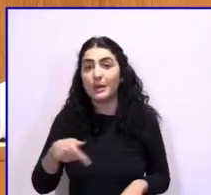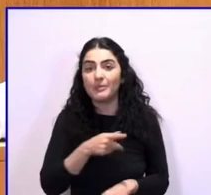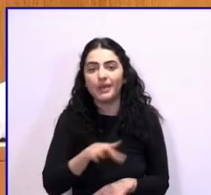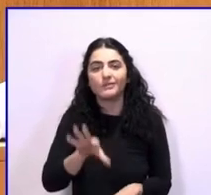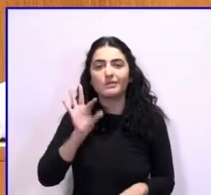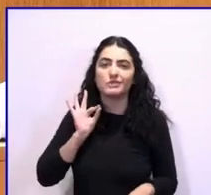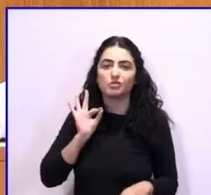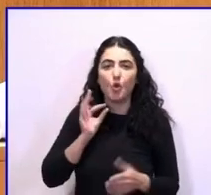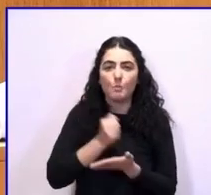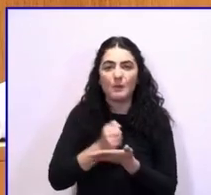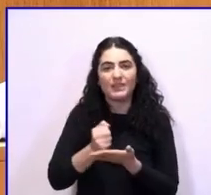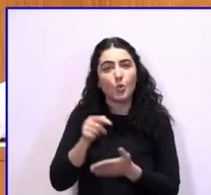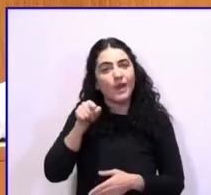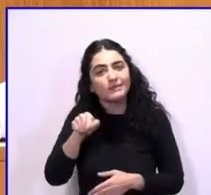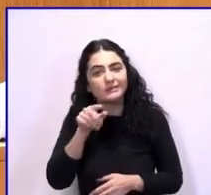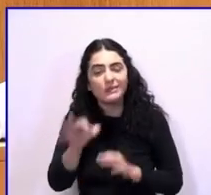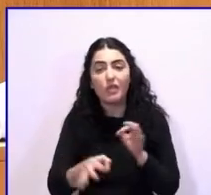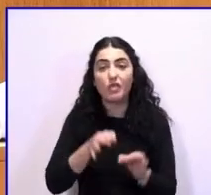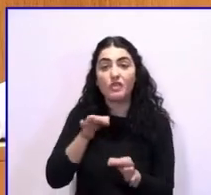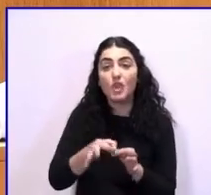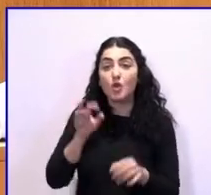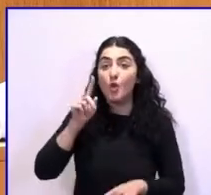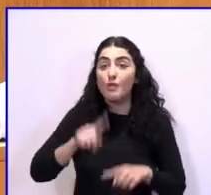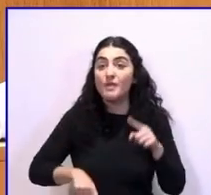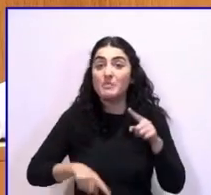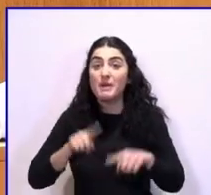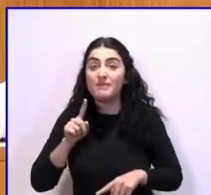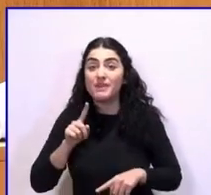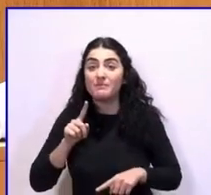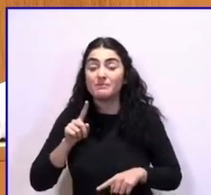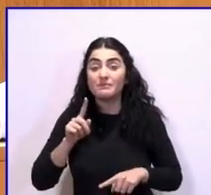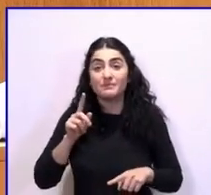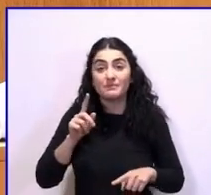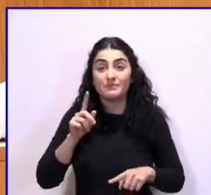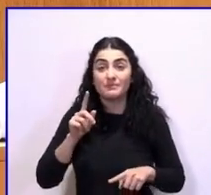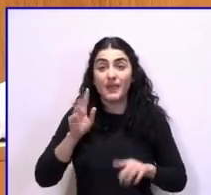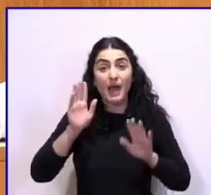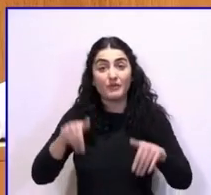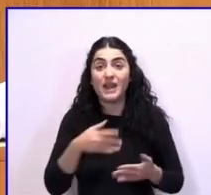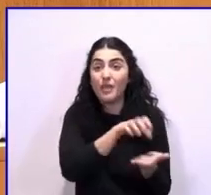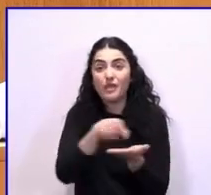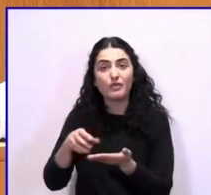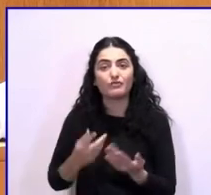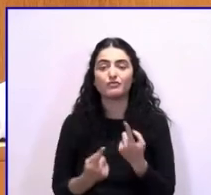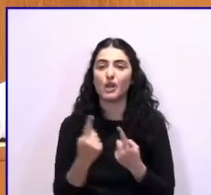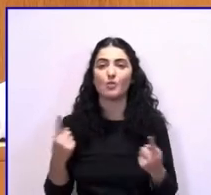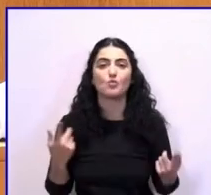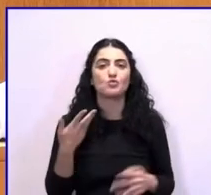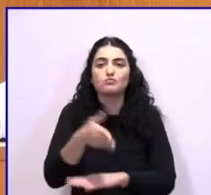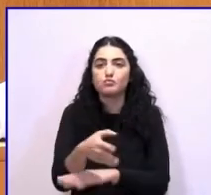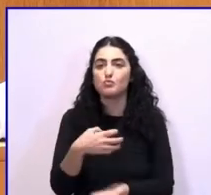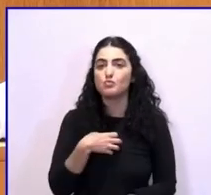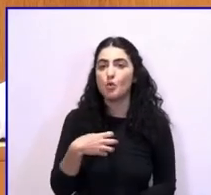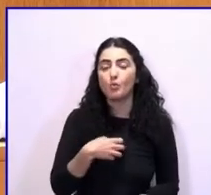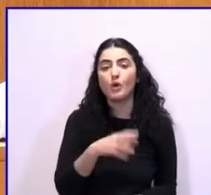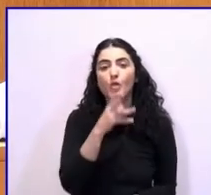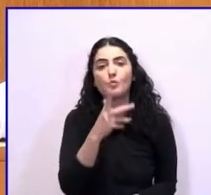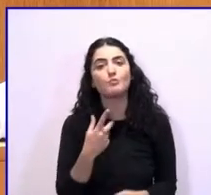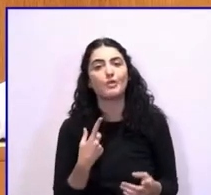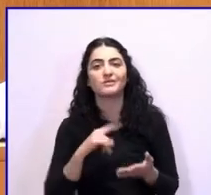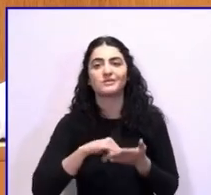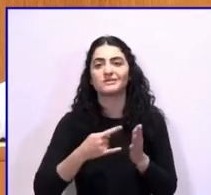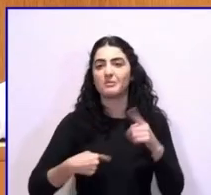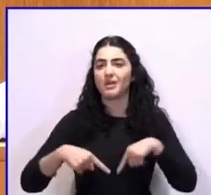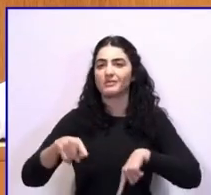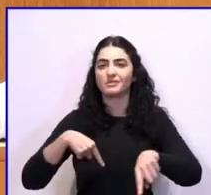matriculación teniendo en cuenta que no van a poder acudir a unos centros por culpa de un deficiente sistema de transporte.